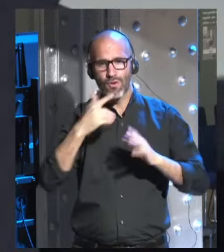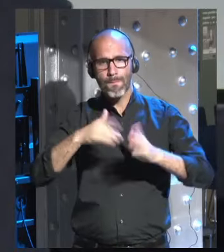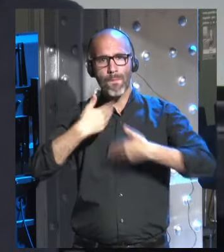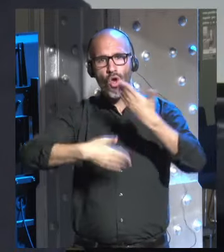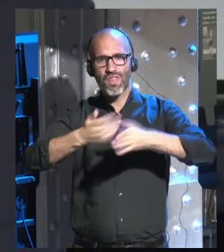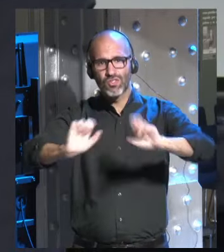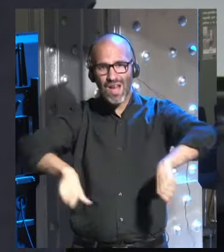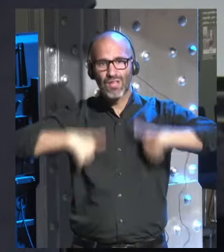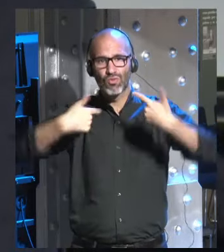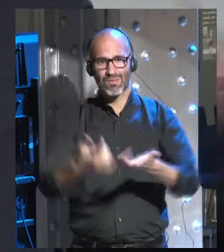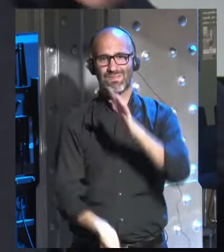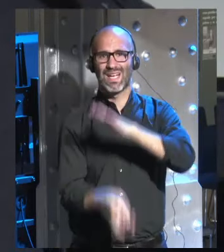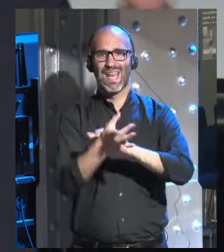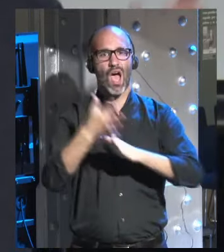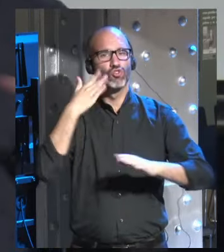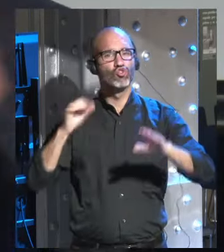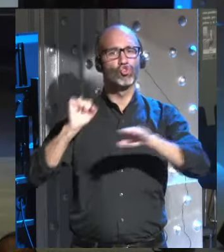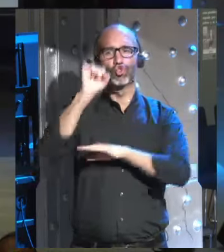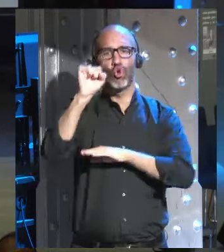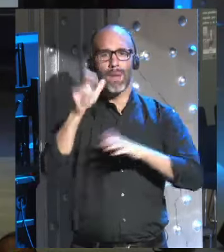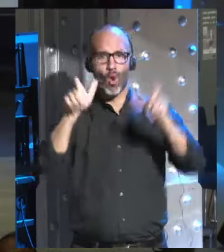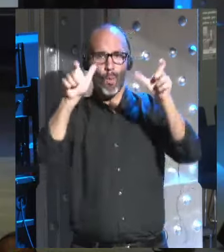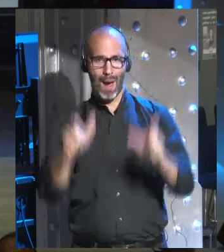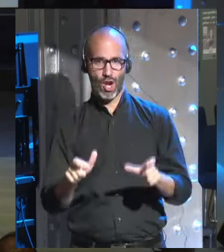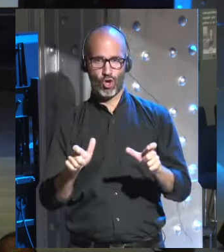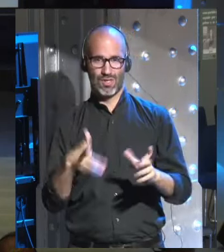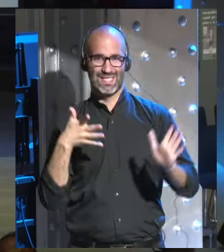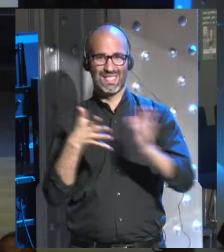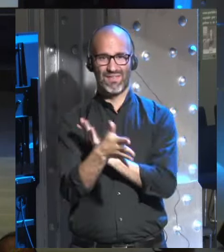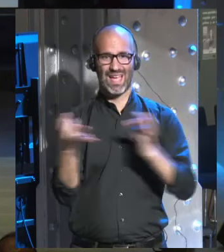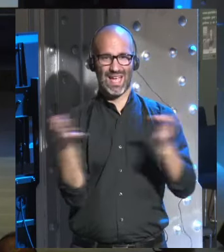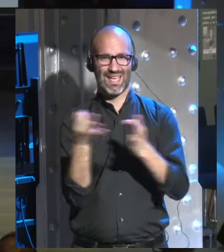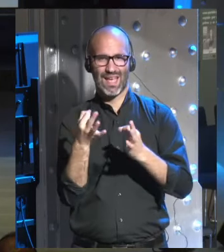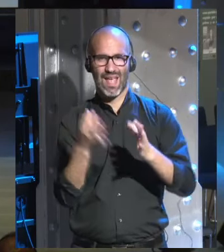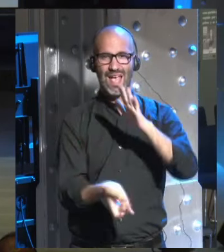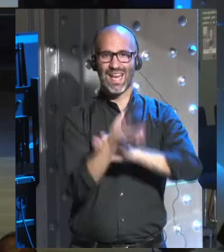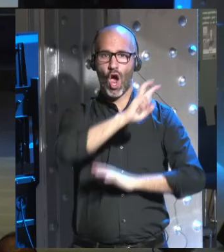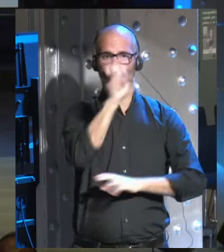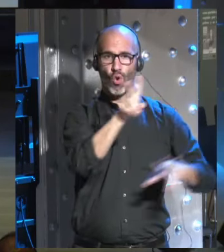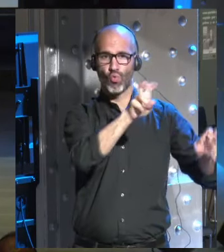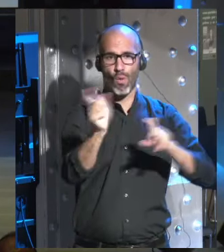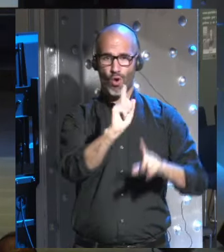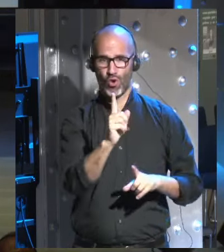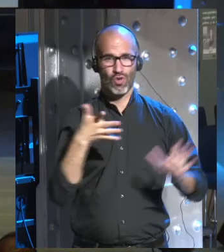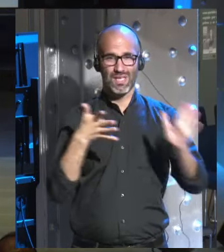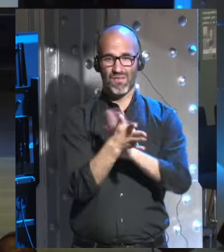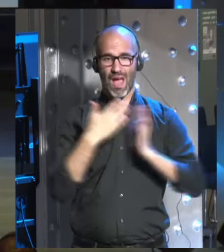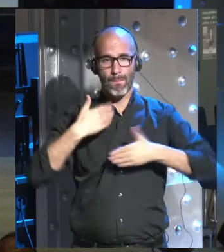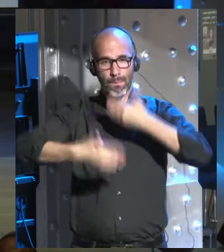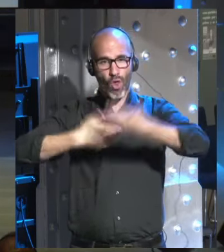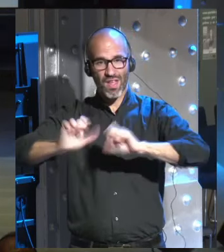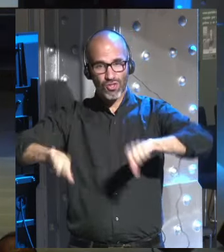produzca a estos superhumanos. La idea es sustituir el proceso de selección natural